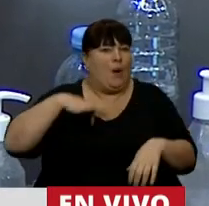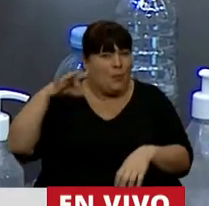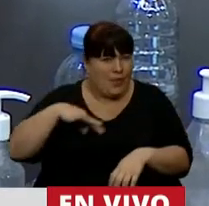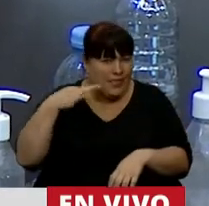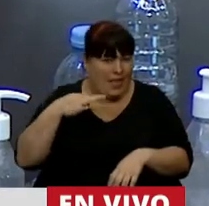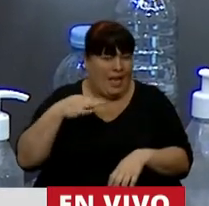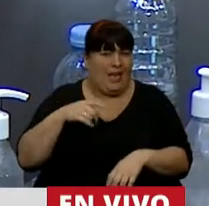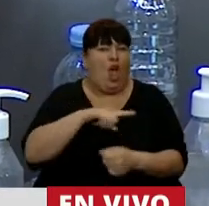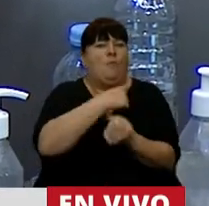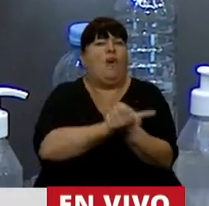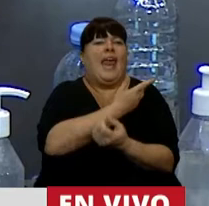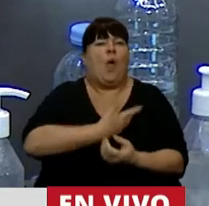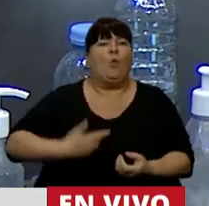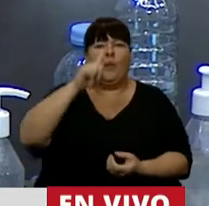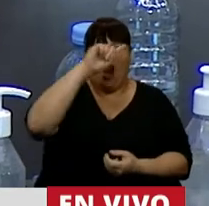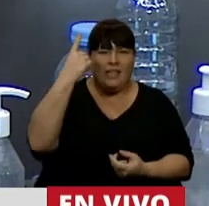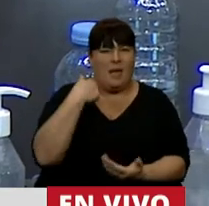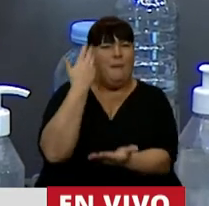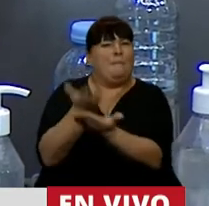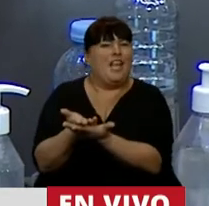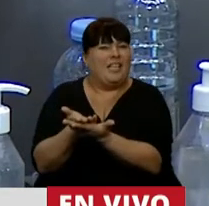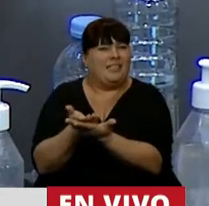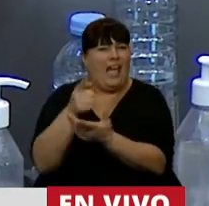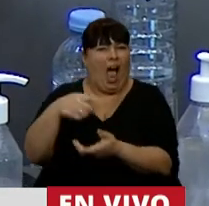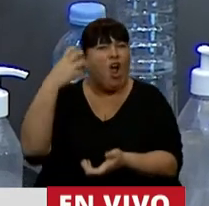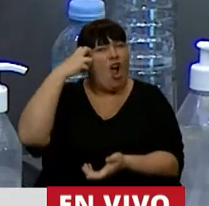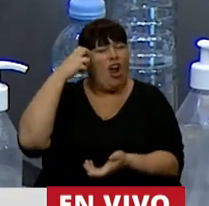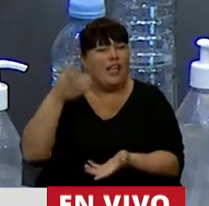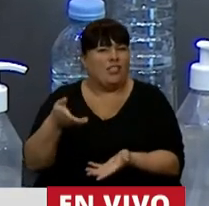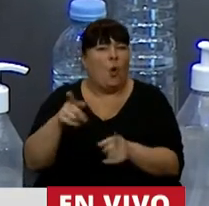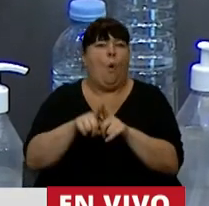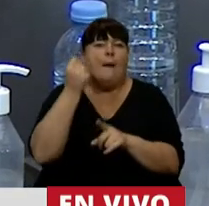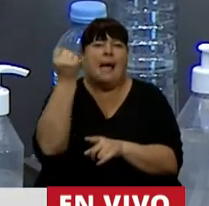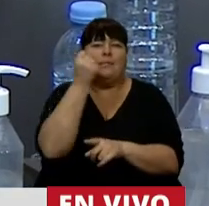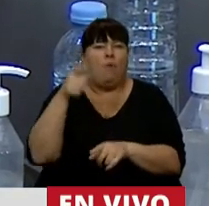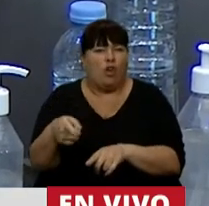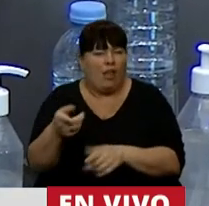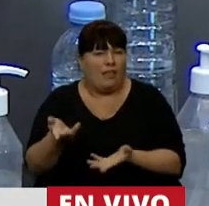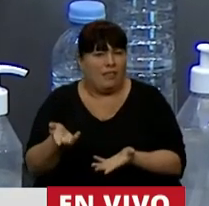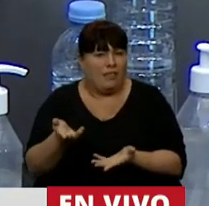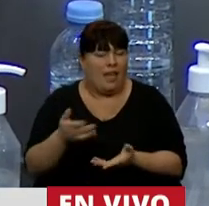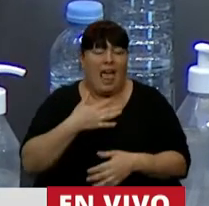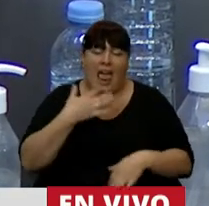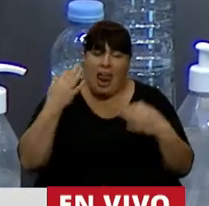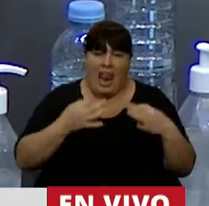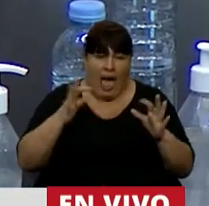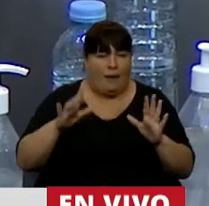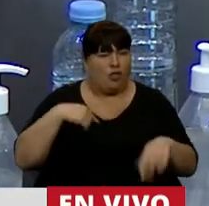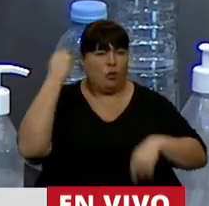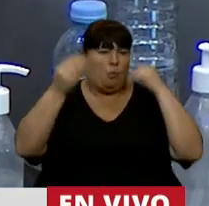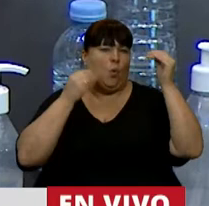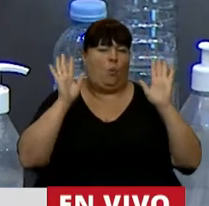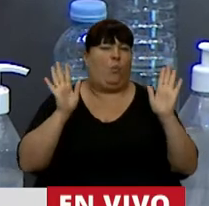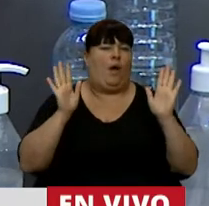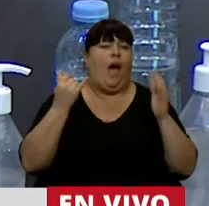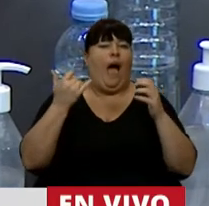que el Poder Ejecutivo Nacional haya enviado este proyecto al Congreso como prioridad, la verdad, Presidente, preocupa,